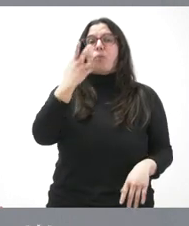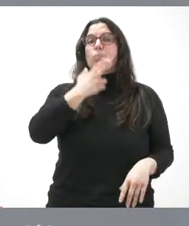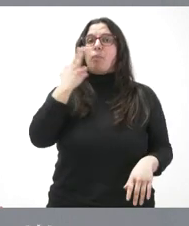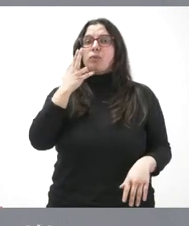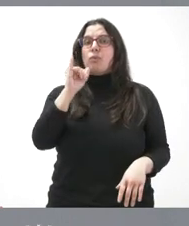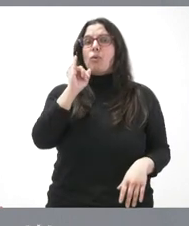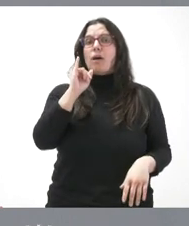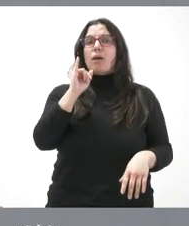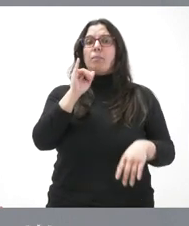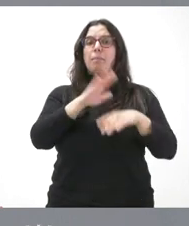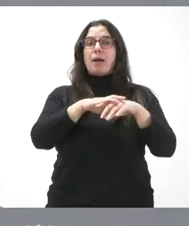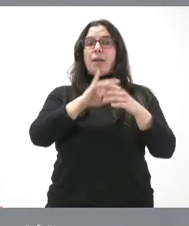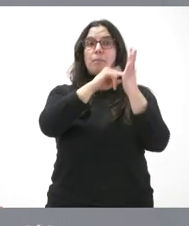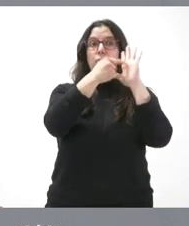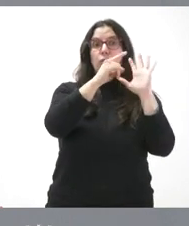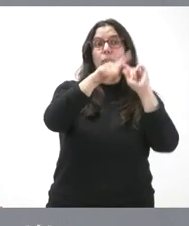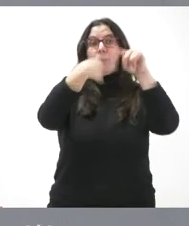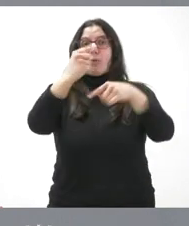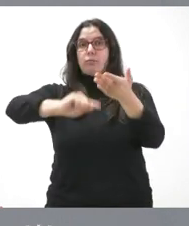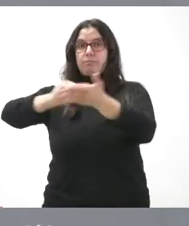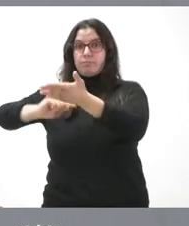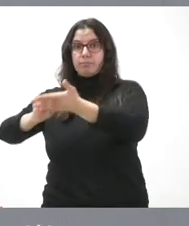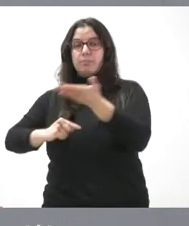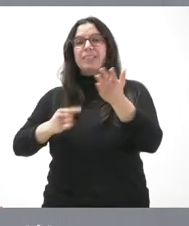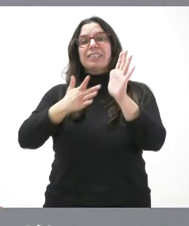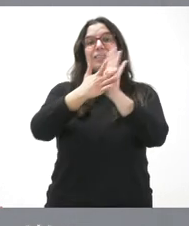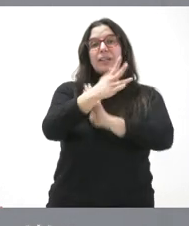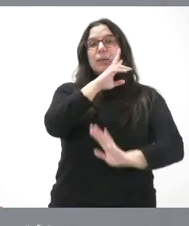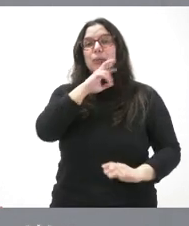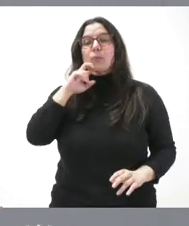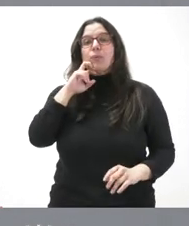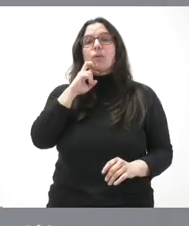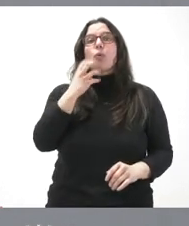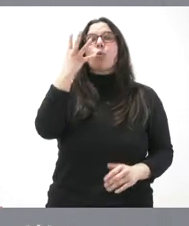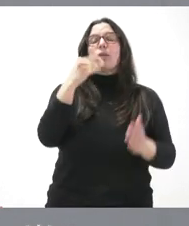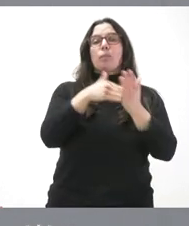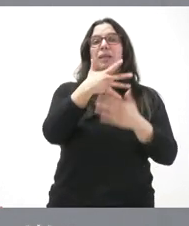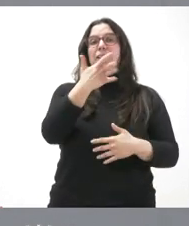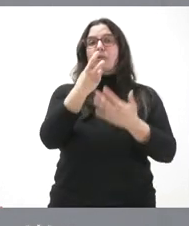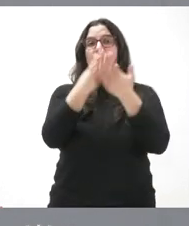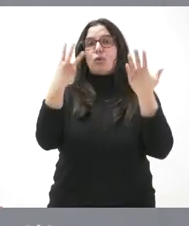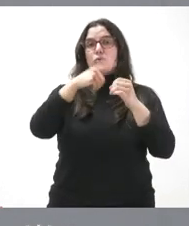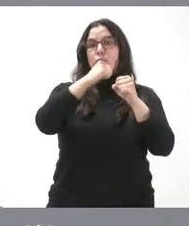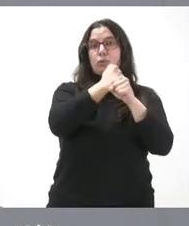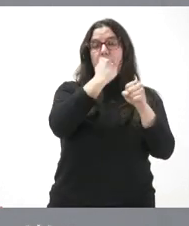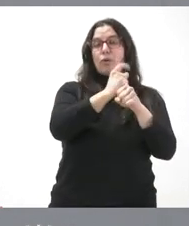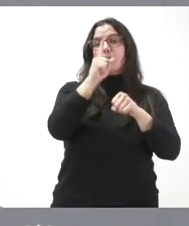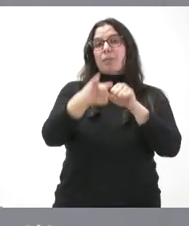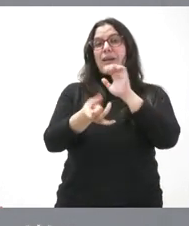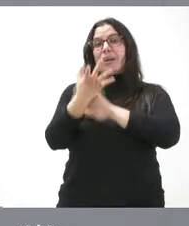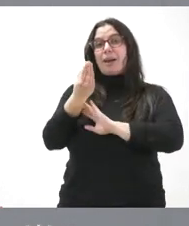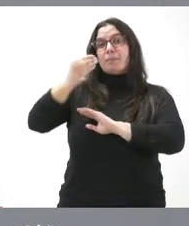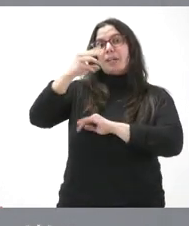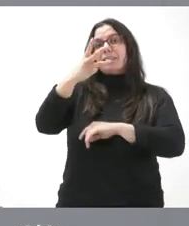de empleo a estos proyectos que supone el mantenimiento de 4.518 puestos de trabajo y la creación de otros